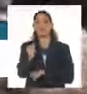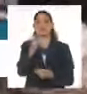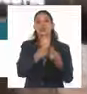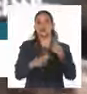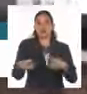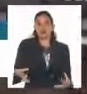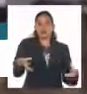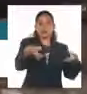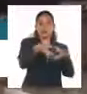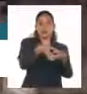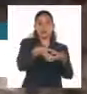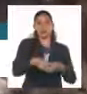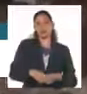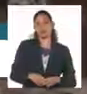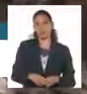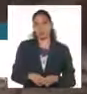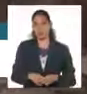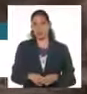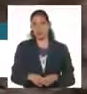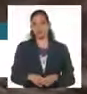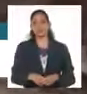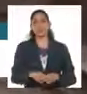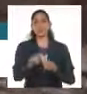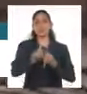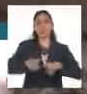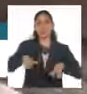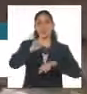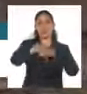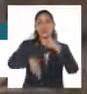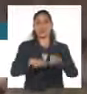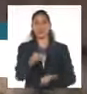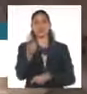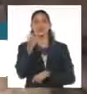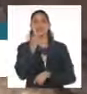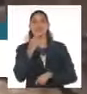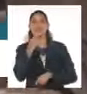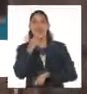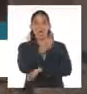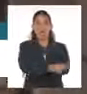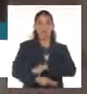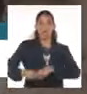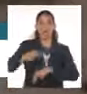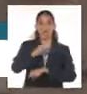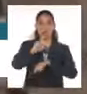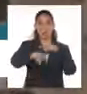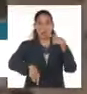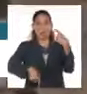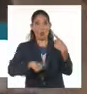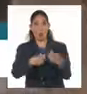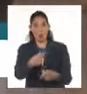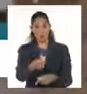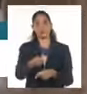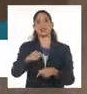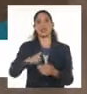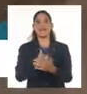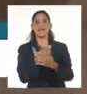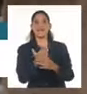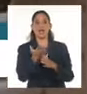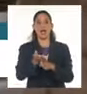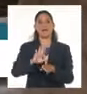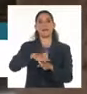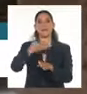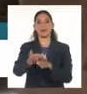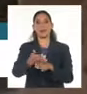tropas élites el crimen cometido por las fuerzas israelíes contra el suburbio sur de beirut ocurrió días después de la operación terrorista